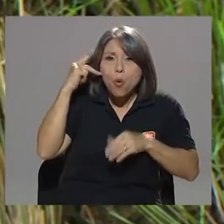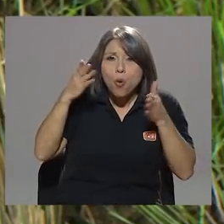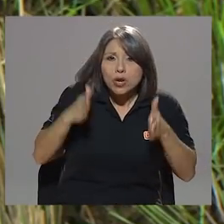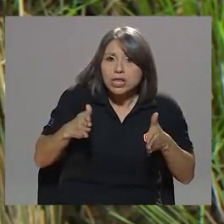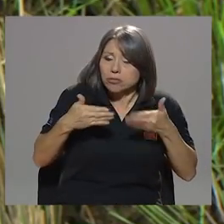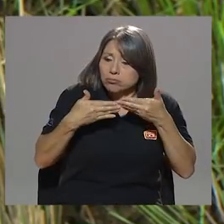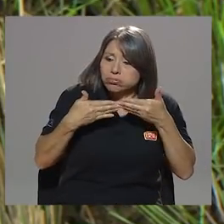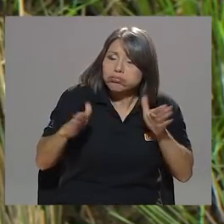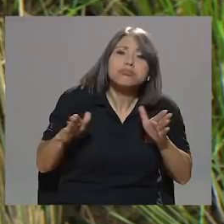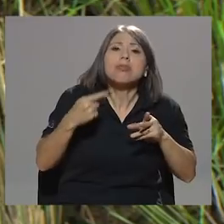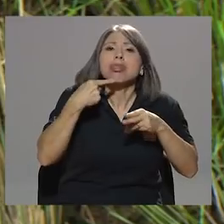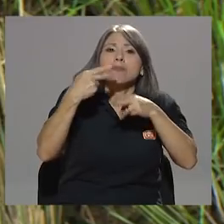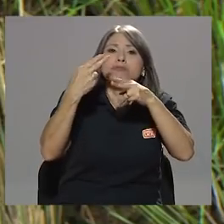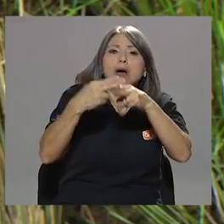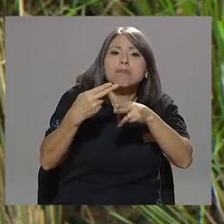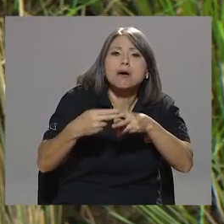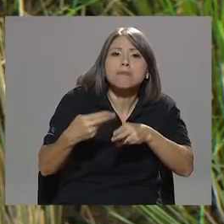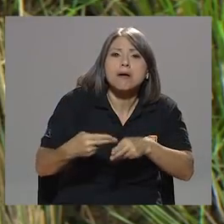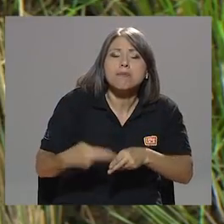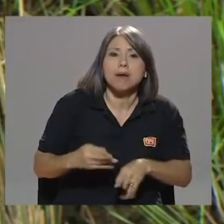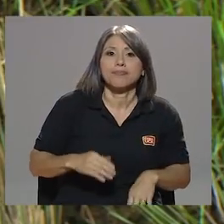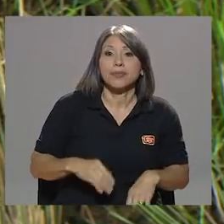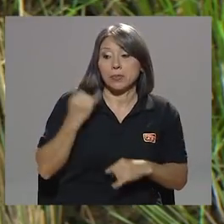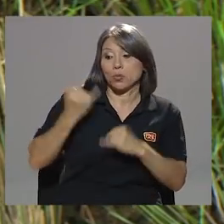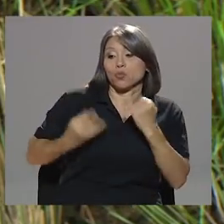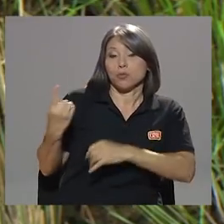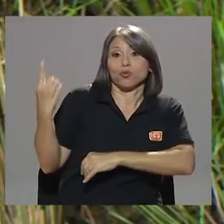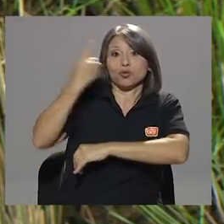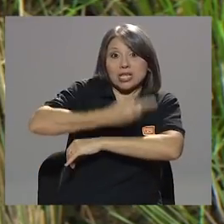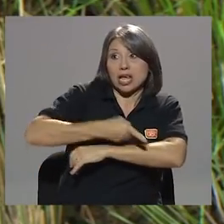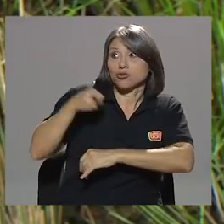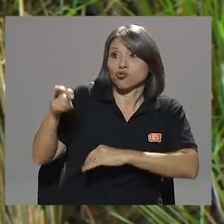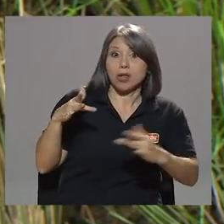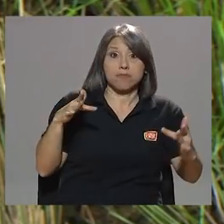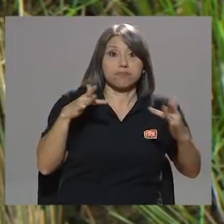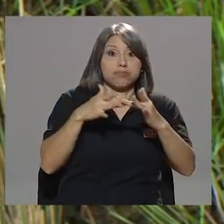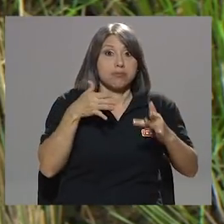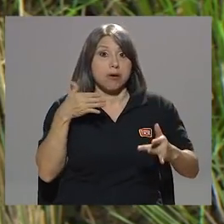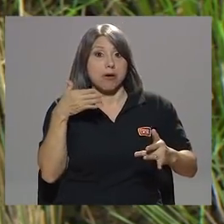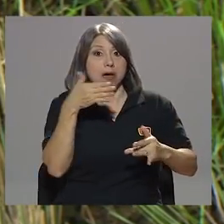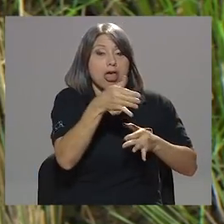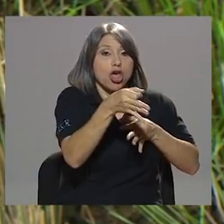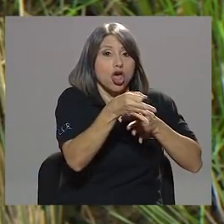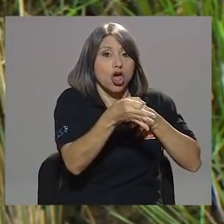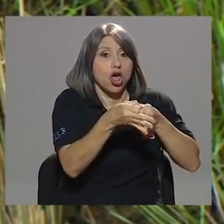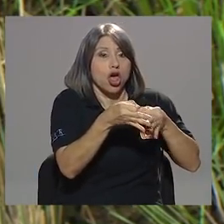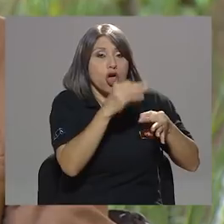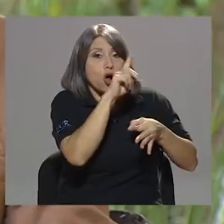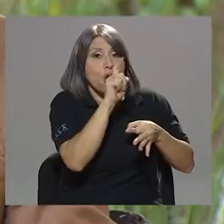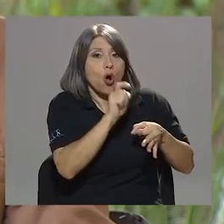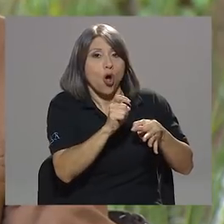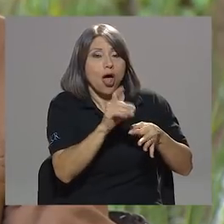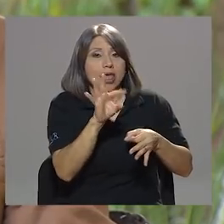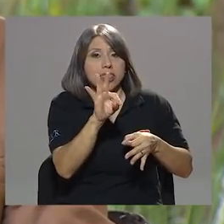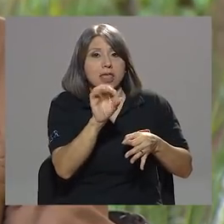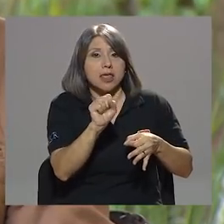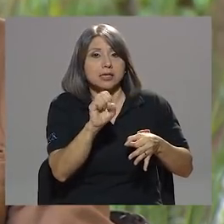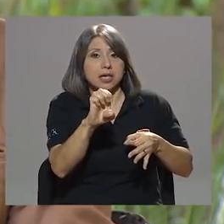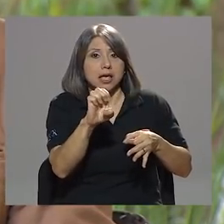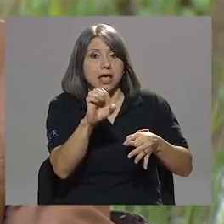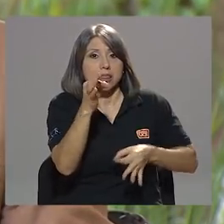puesto nombres, pero también en los últimos días usted ha hecho hasta consultas al Tribunal Supremo de Elecciones. ¿Por qué, don Juan Carlos?